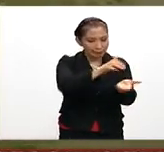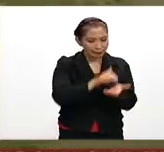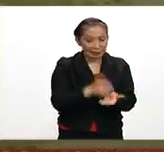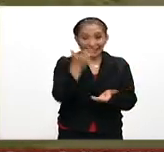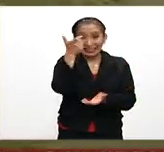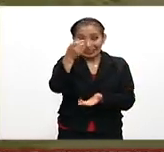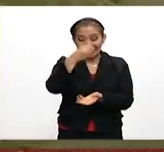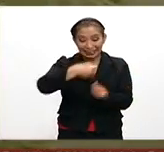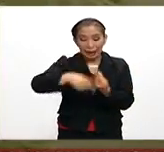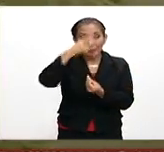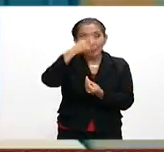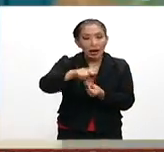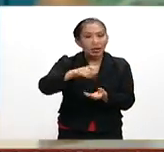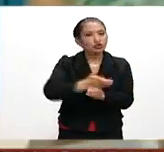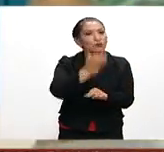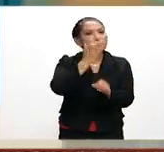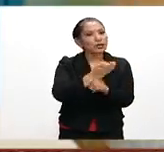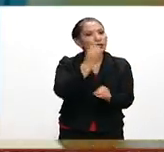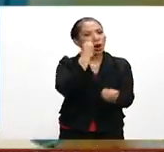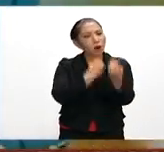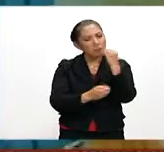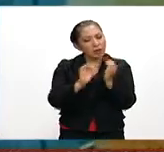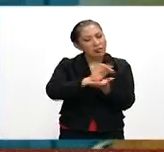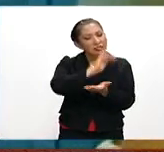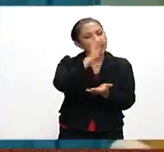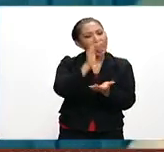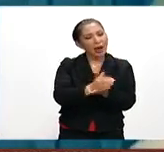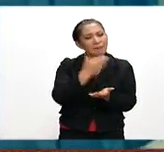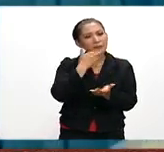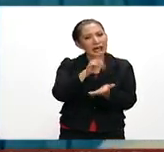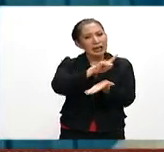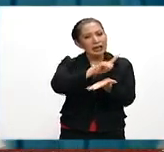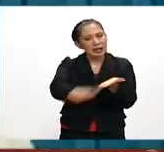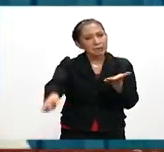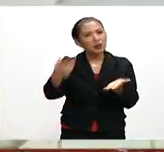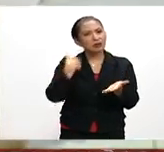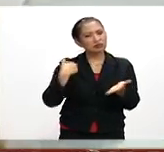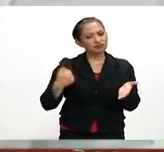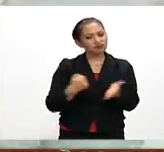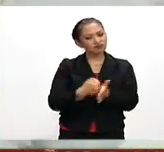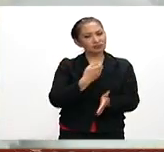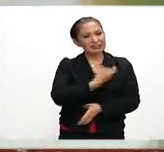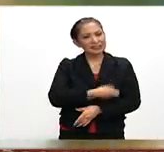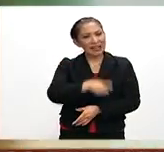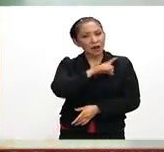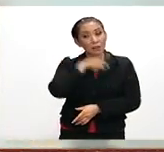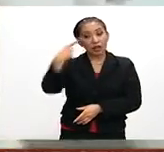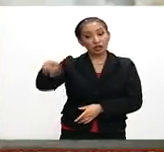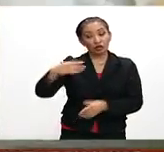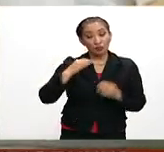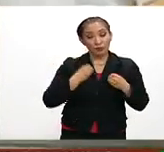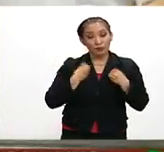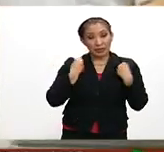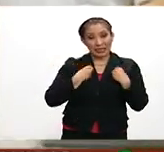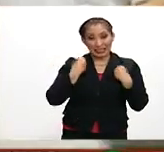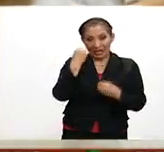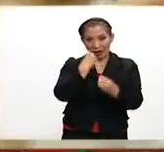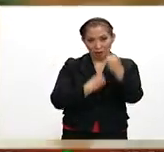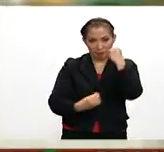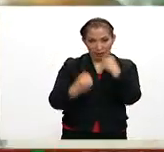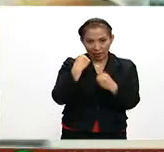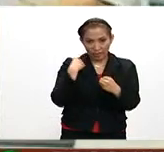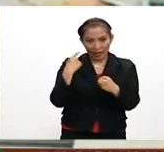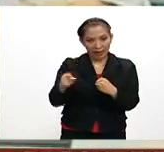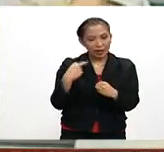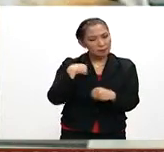económico a suficientes alimentos inocuos y nutritivos para satisfacer sus necesidades alimenticias y